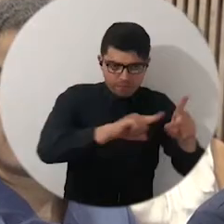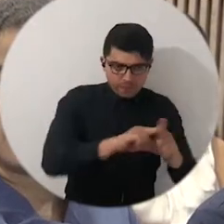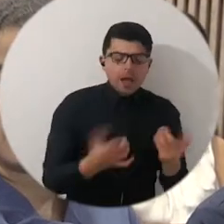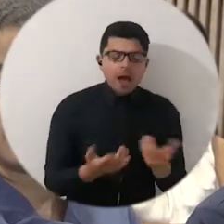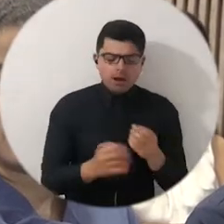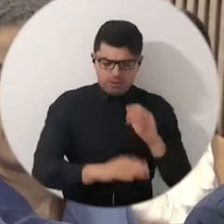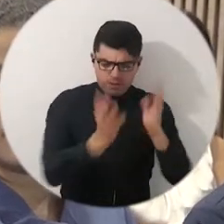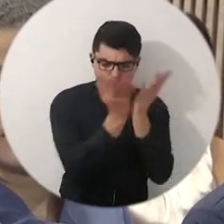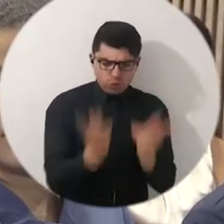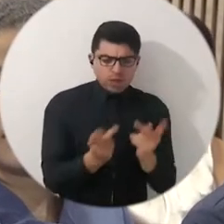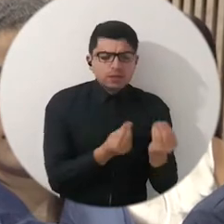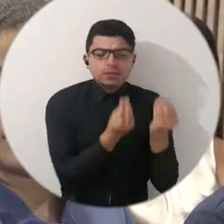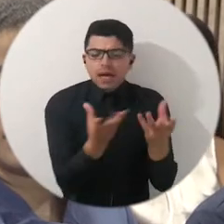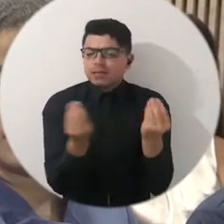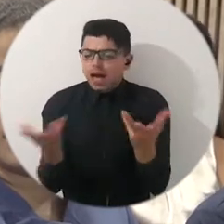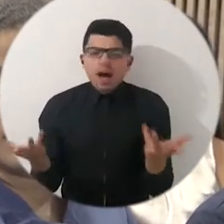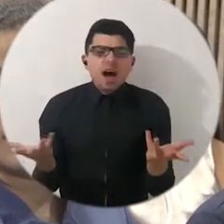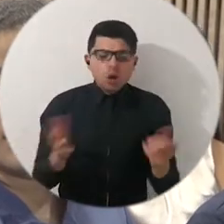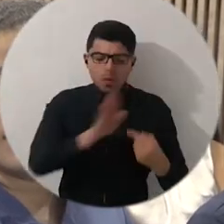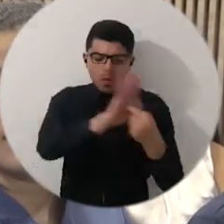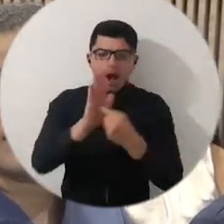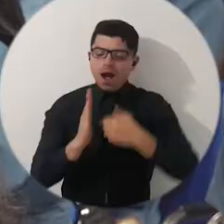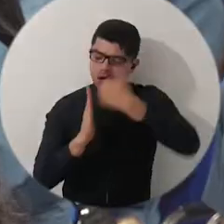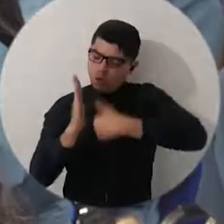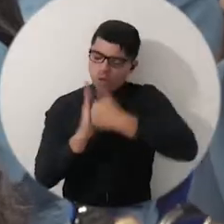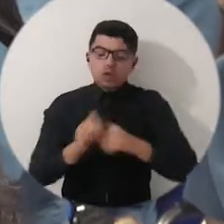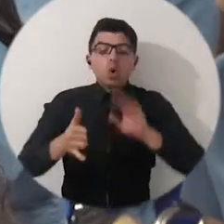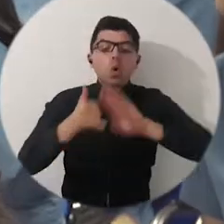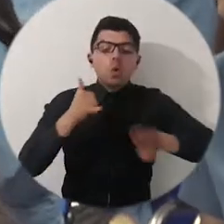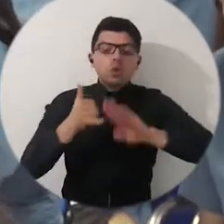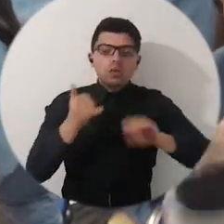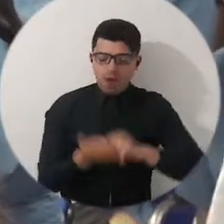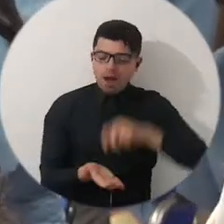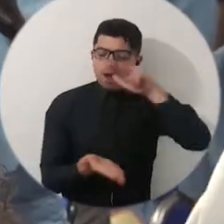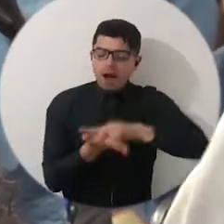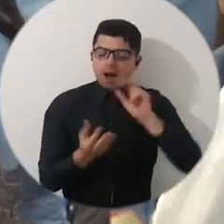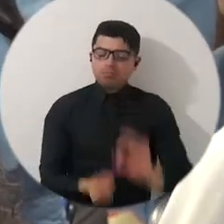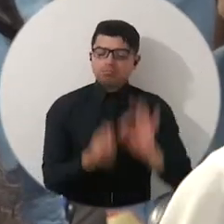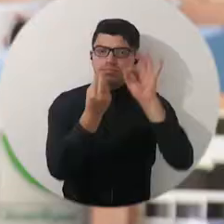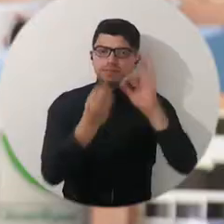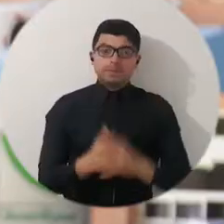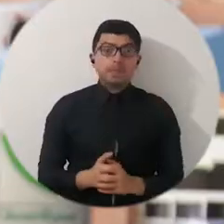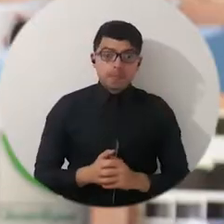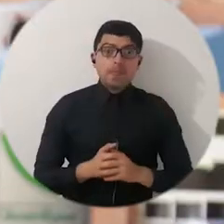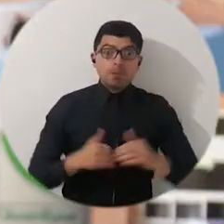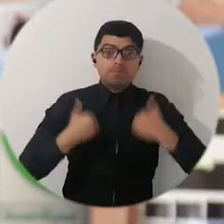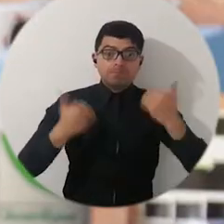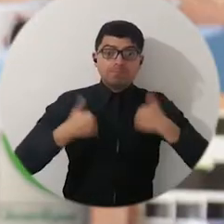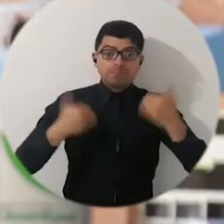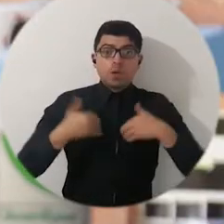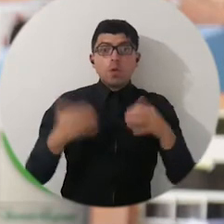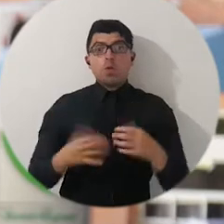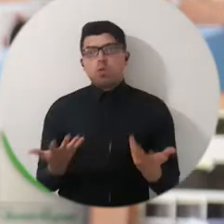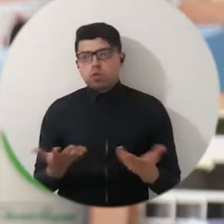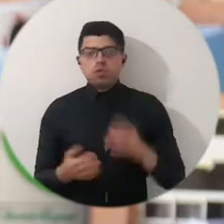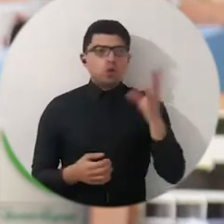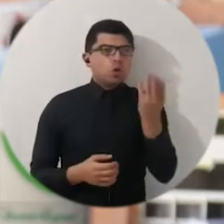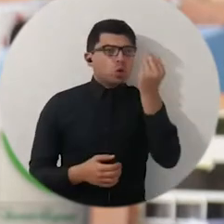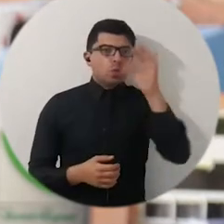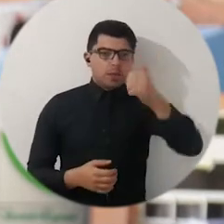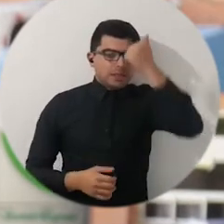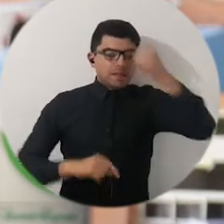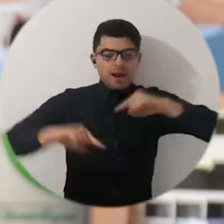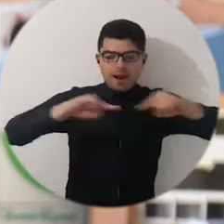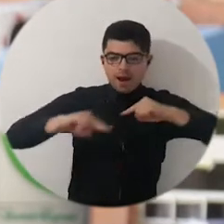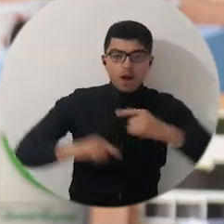esto que han aportado los estudiantes se vio reflejado en ese documento final de la acreditación. Estoy feliz ya que mi alma